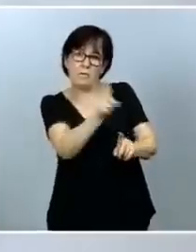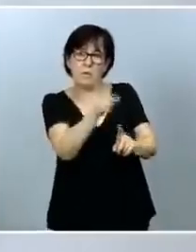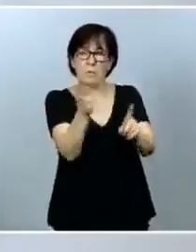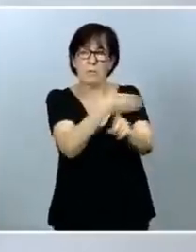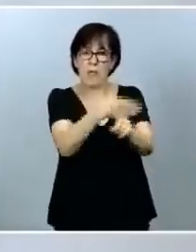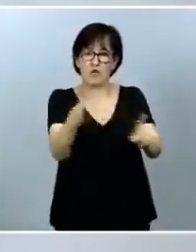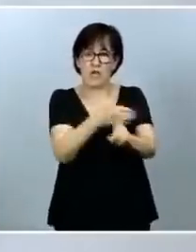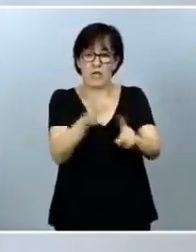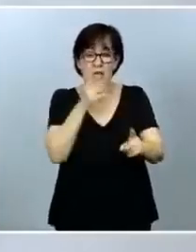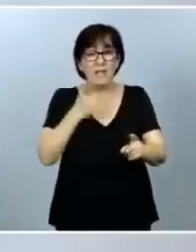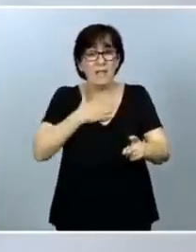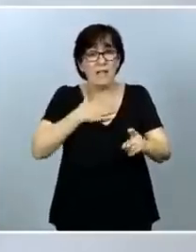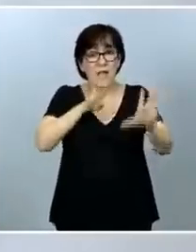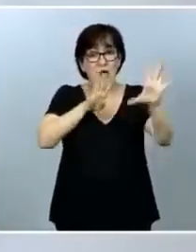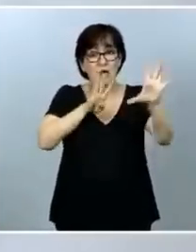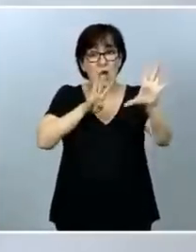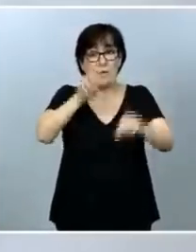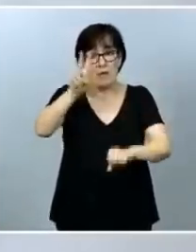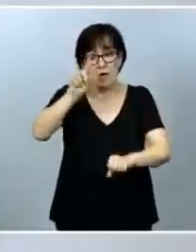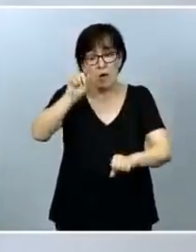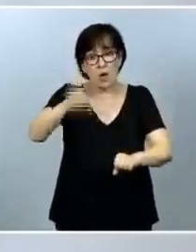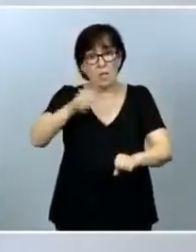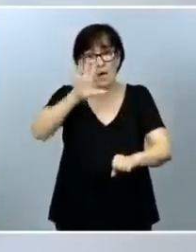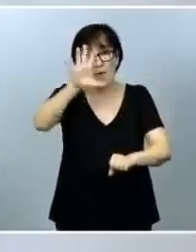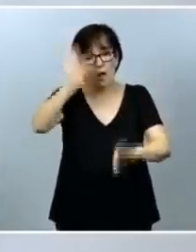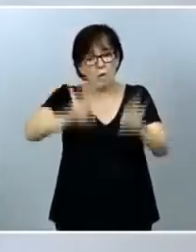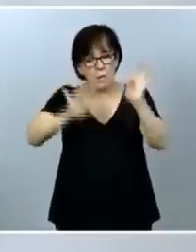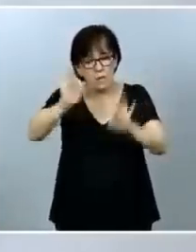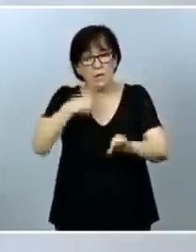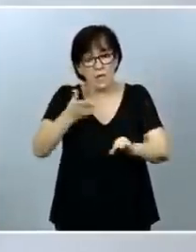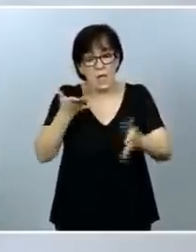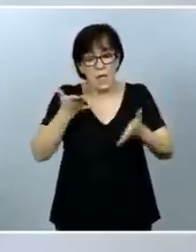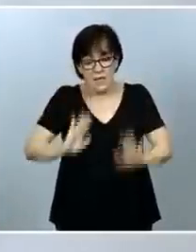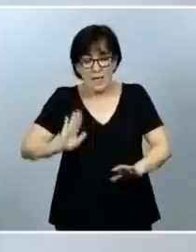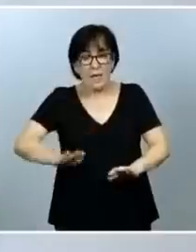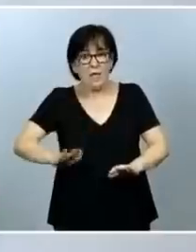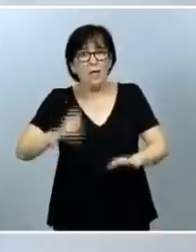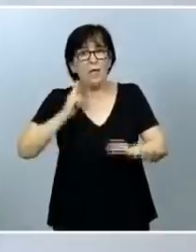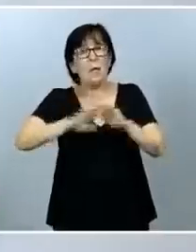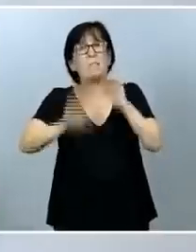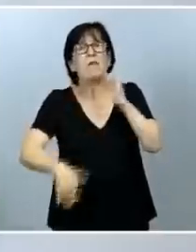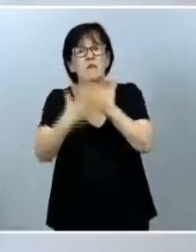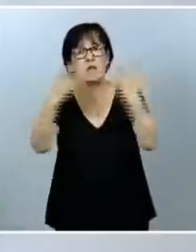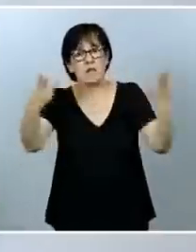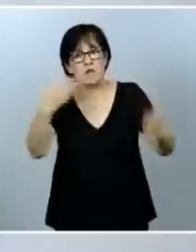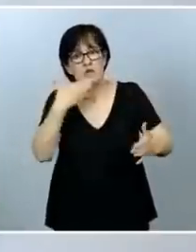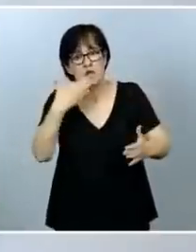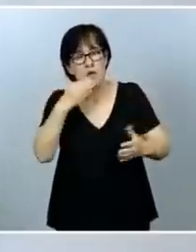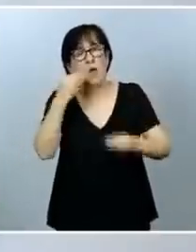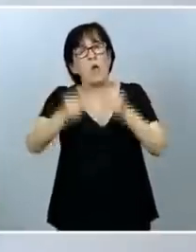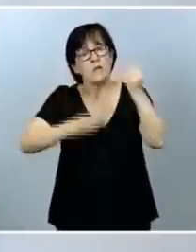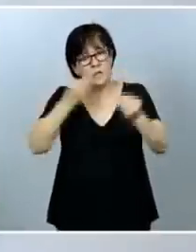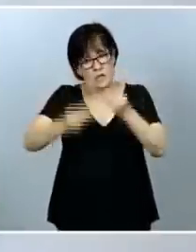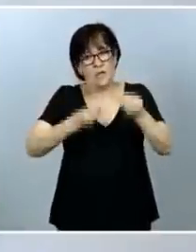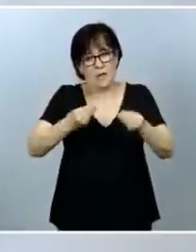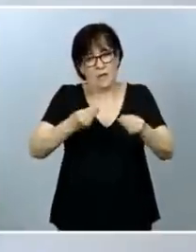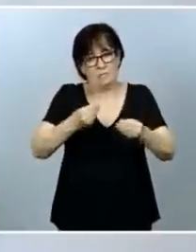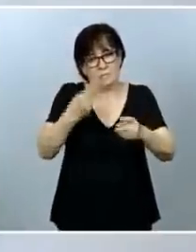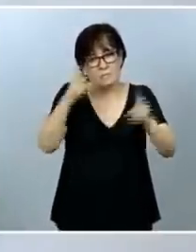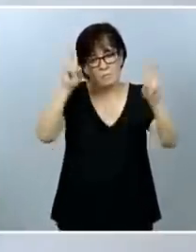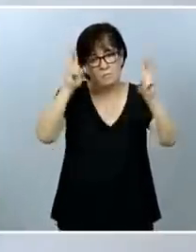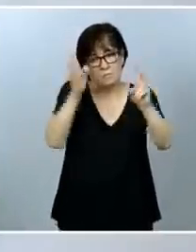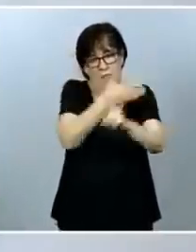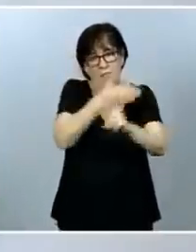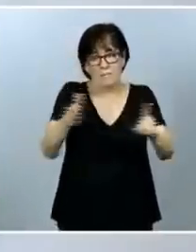ellas, el 92,5% aseguraba que sus hijos tenían menos de 18 años cuando se producían los hechos. Dentro de este